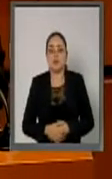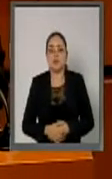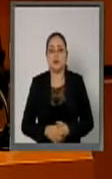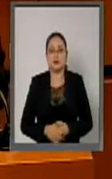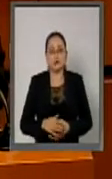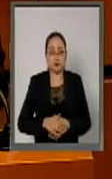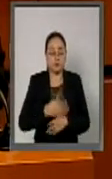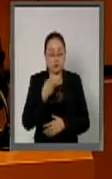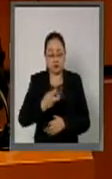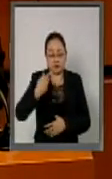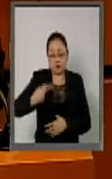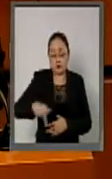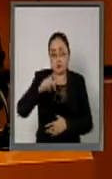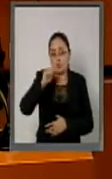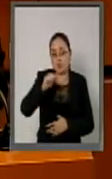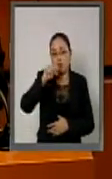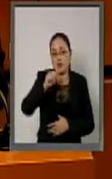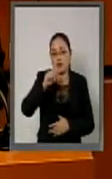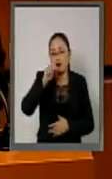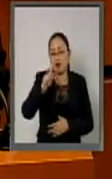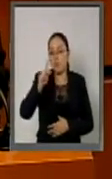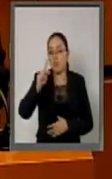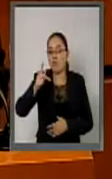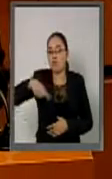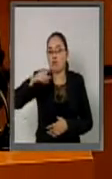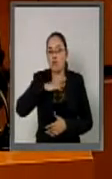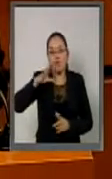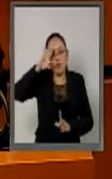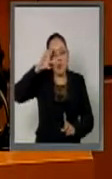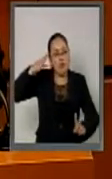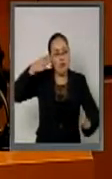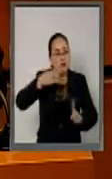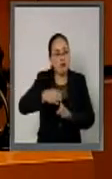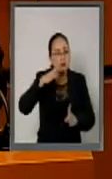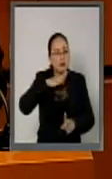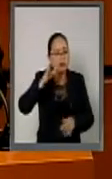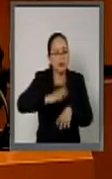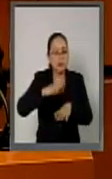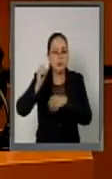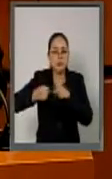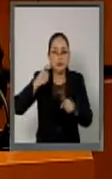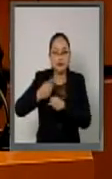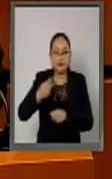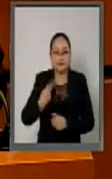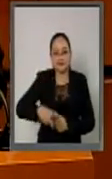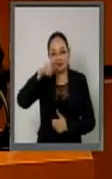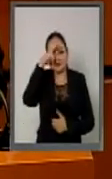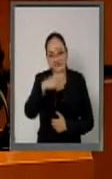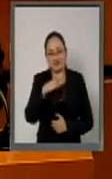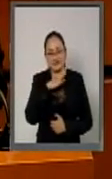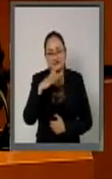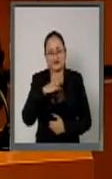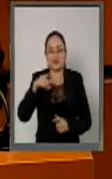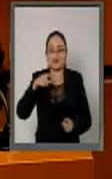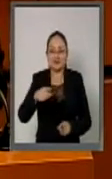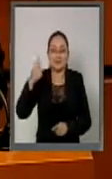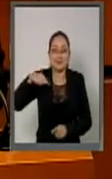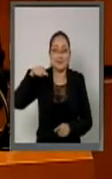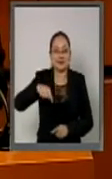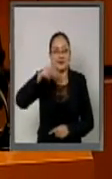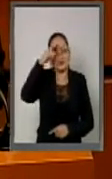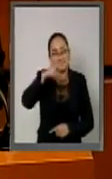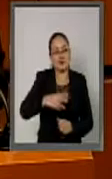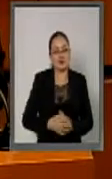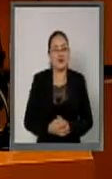la alianza del Pacífico se perfila como la mayor oportunidad que México tiene para consolidarse en la región